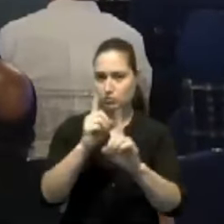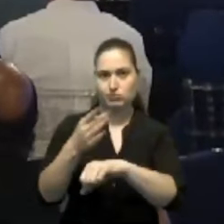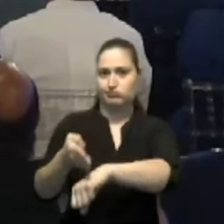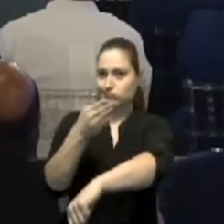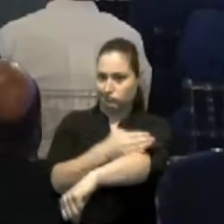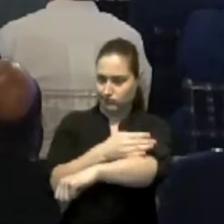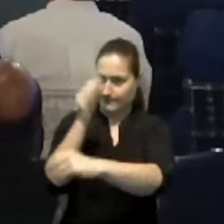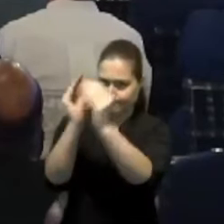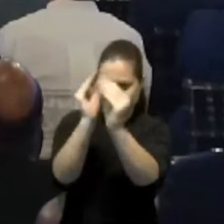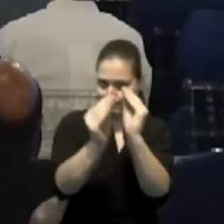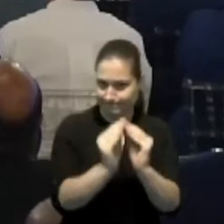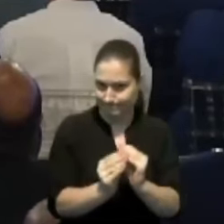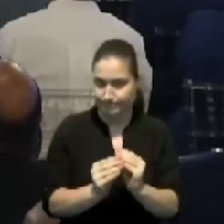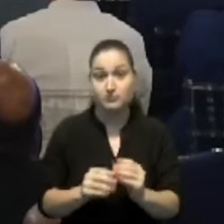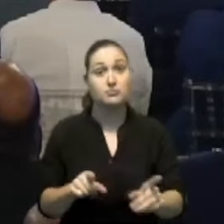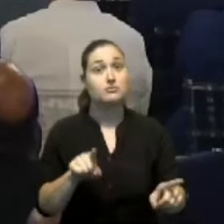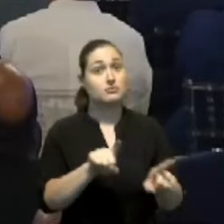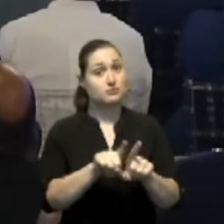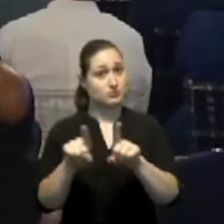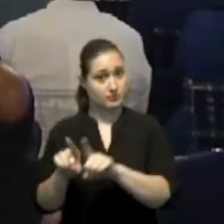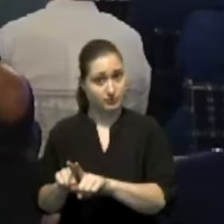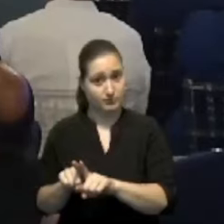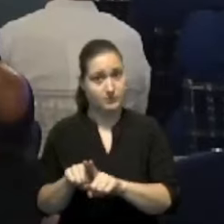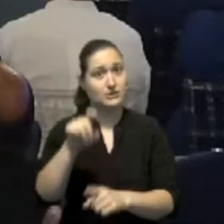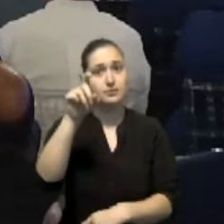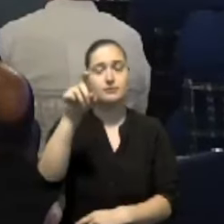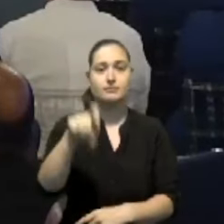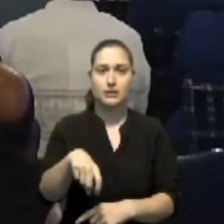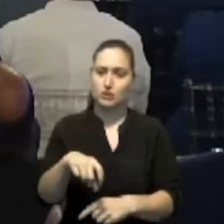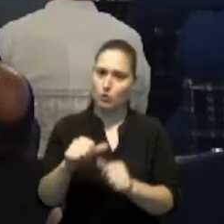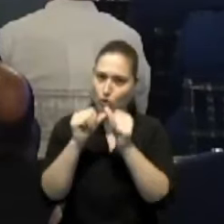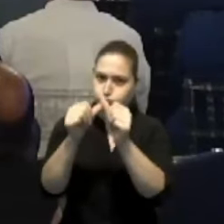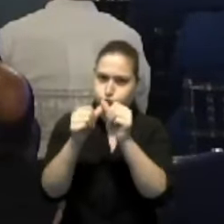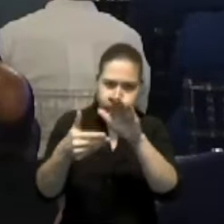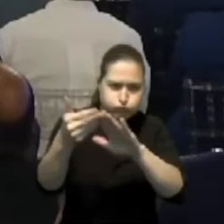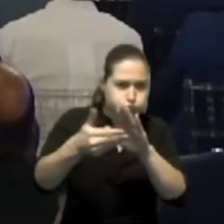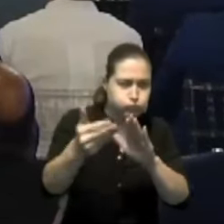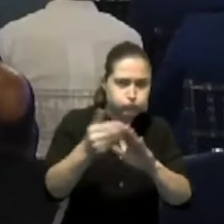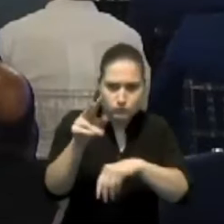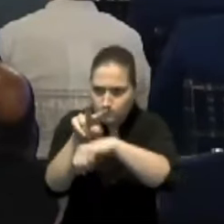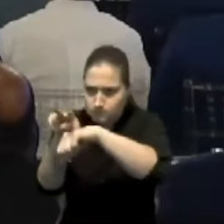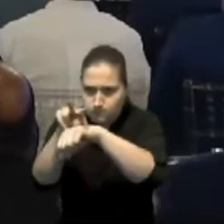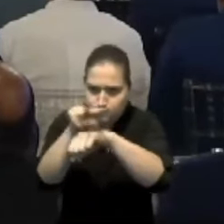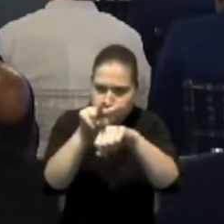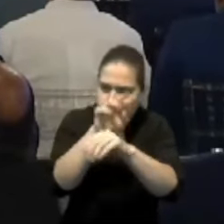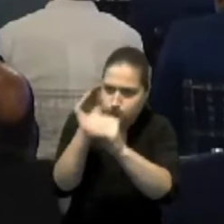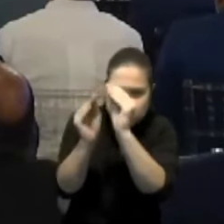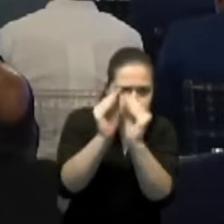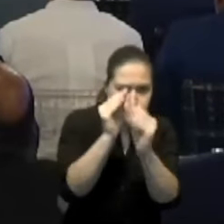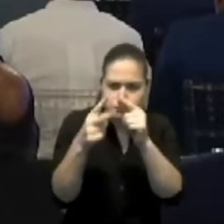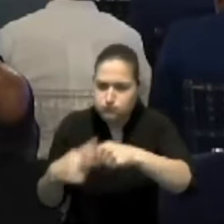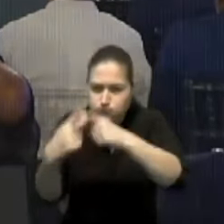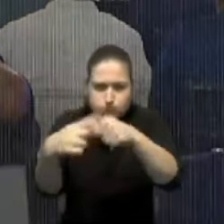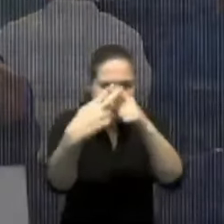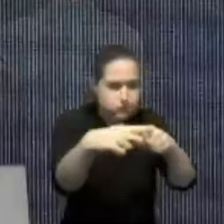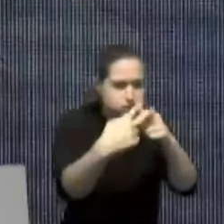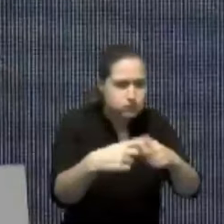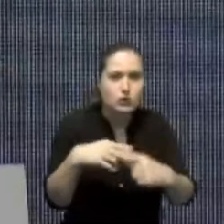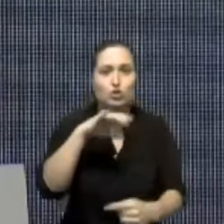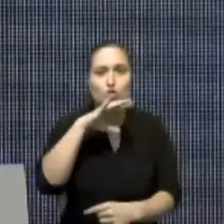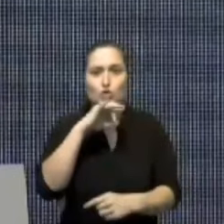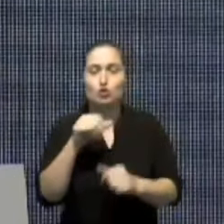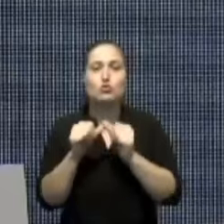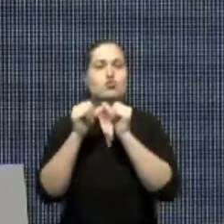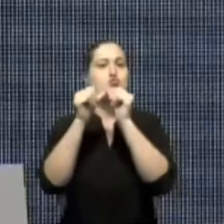redes de distribución requieren de un continuo mantenimiento para garantizar que la electricidad sea estable y confiable.